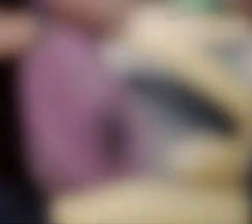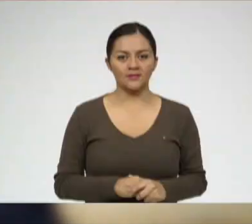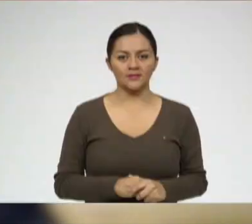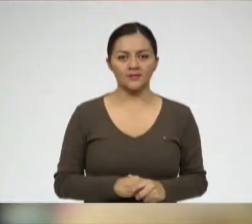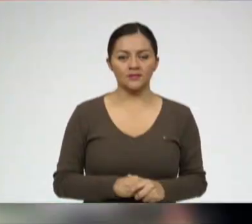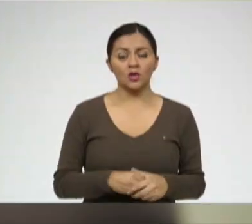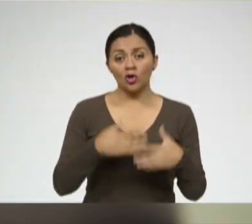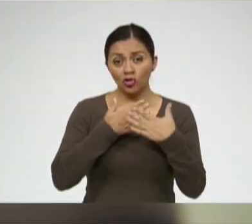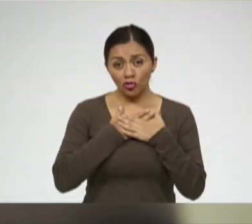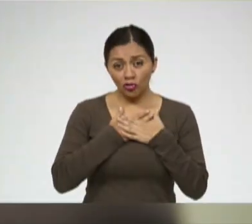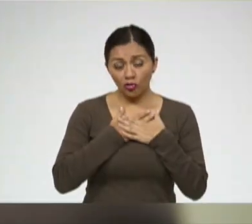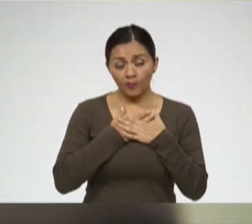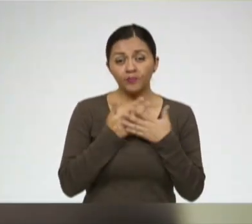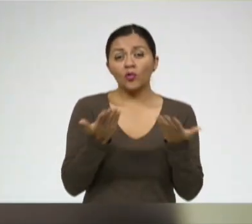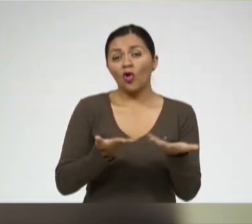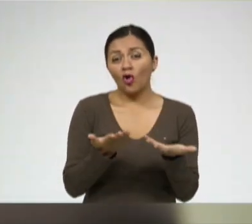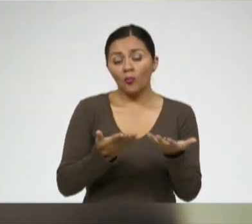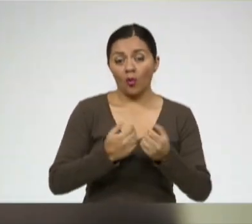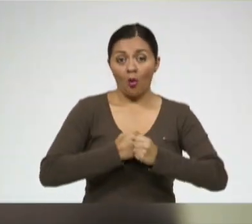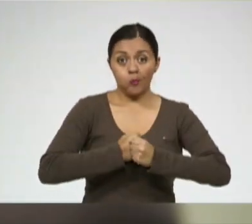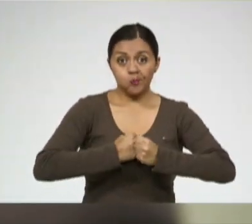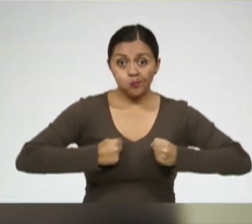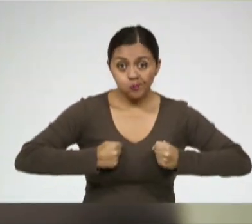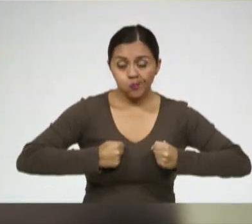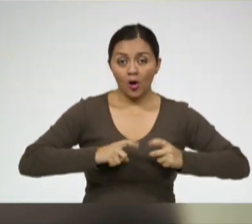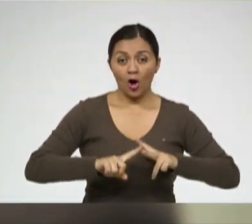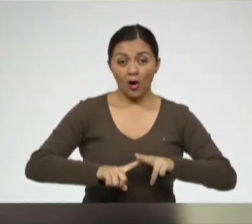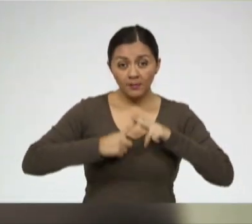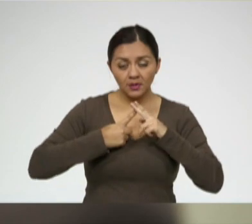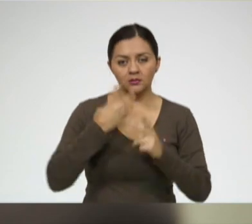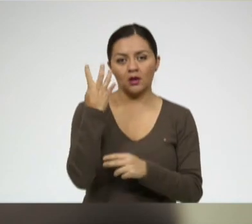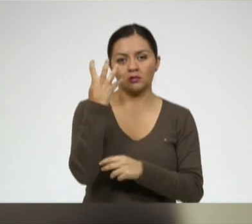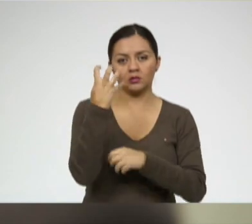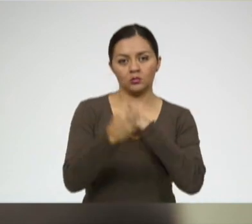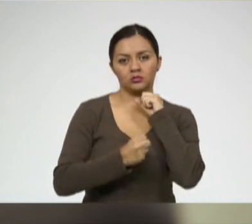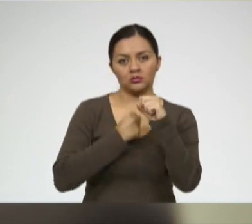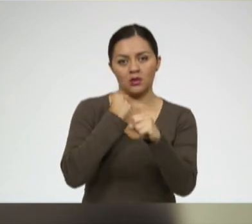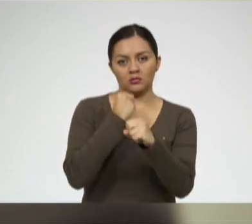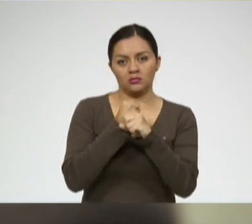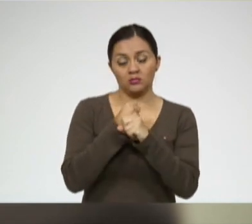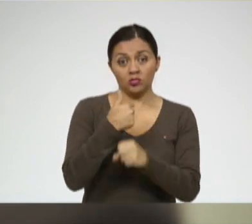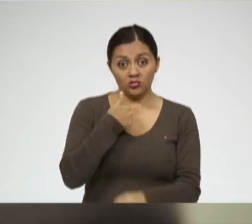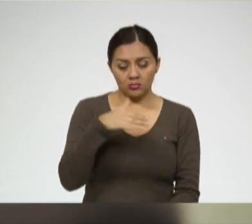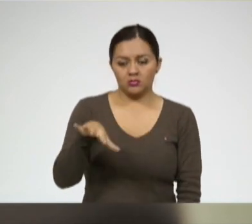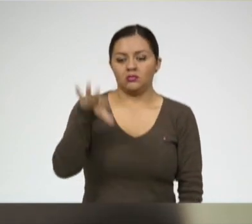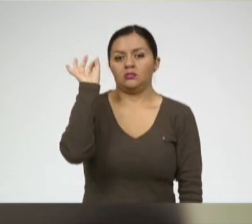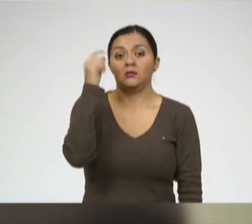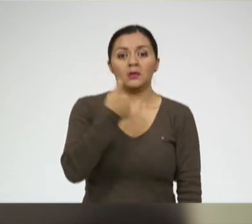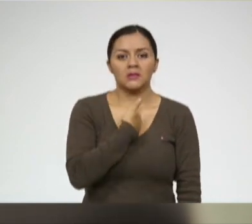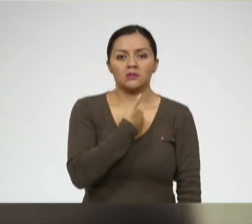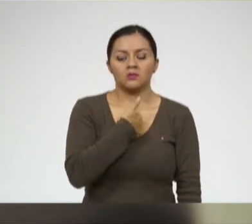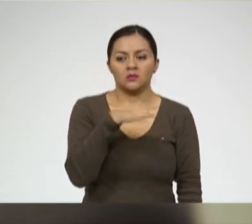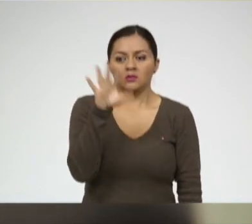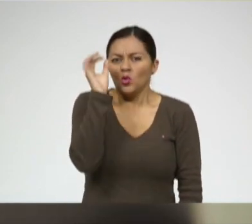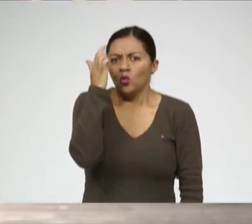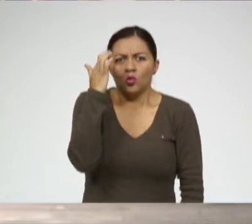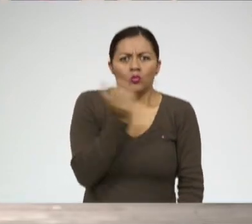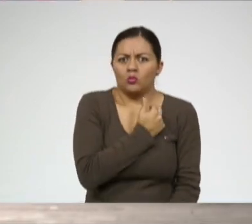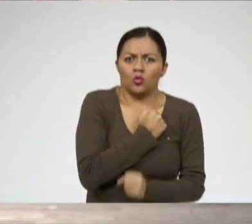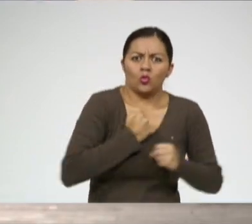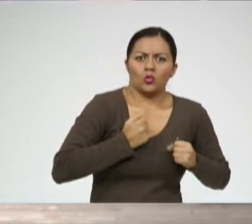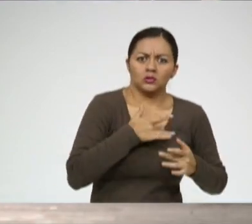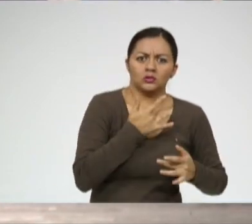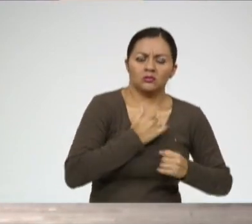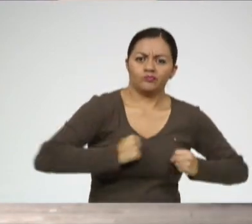Siempre he tratado el problema de la obesidad desde los 14 años, que es en donde yo desperté y dije estoy con sobrepeso.